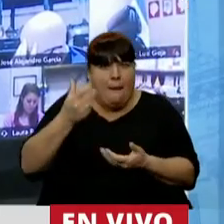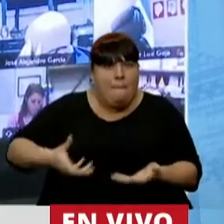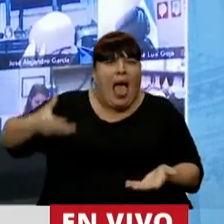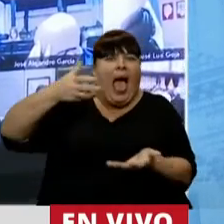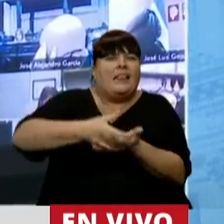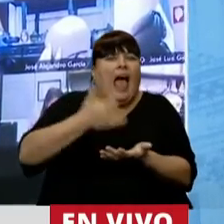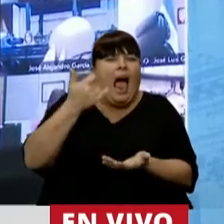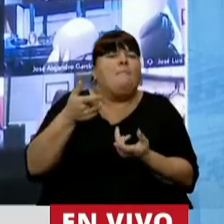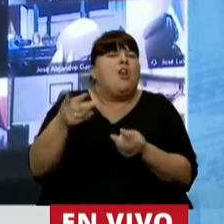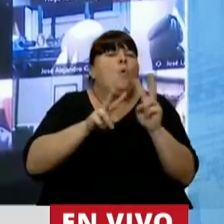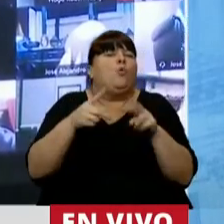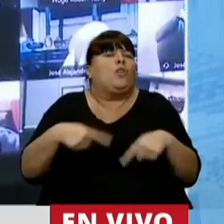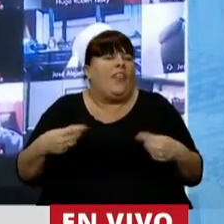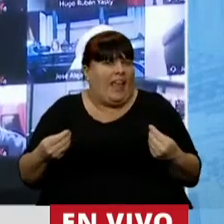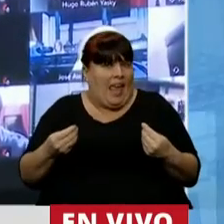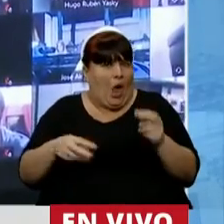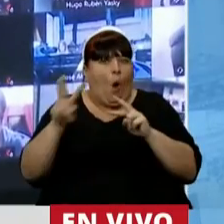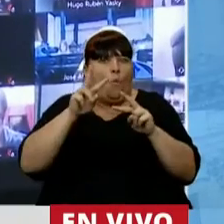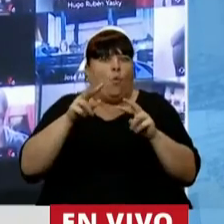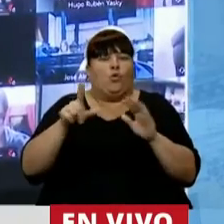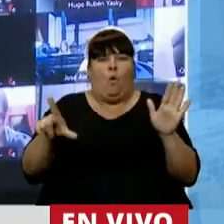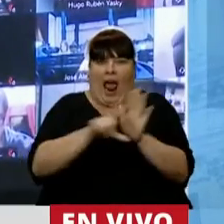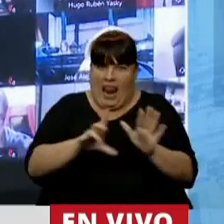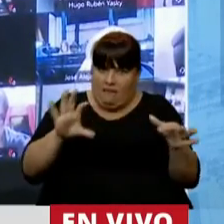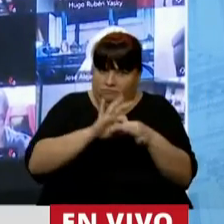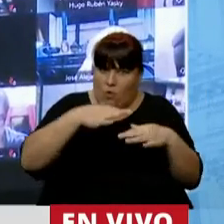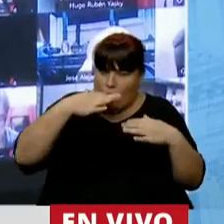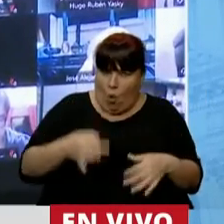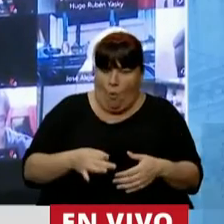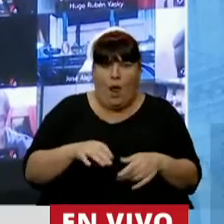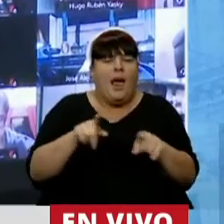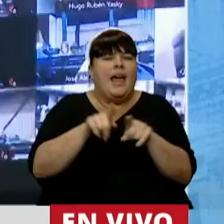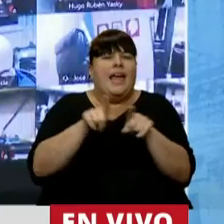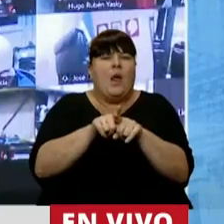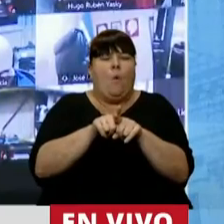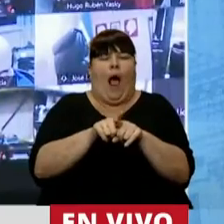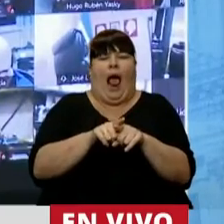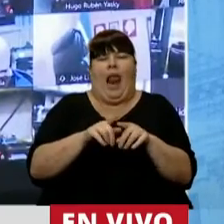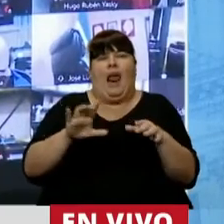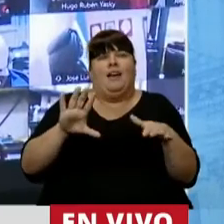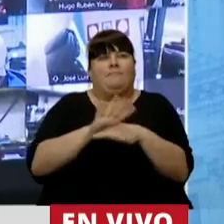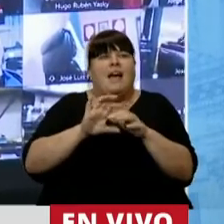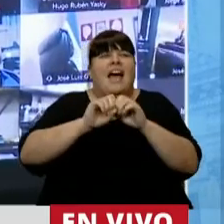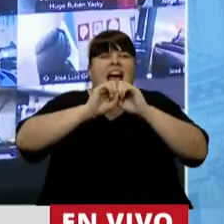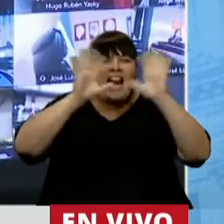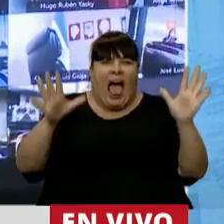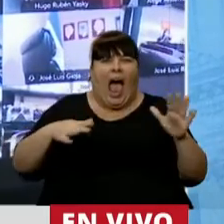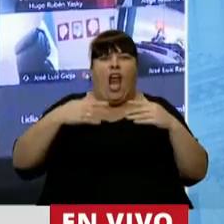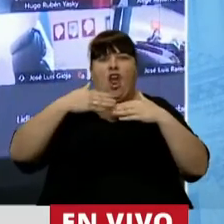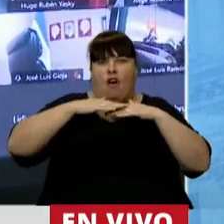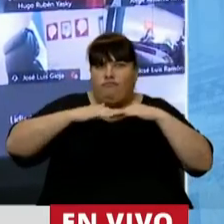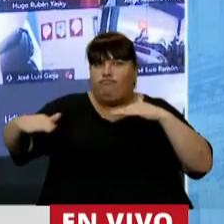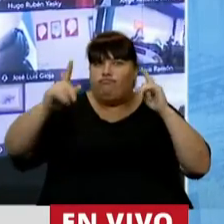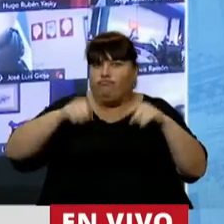capital para invertir? Buscan estabilidad jurídica, que es lo mismo que decir reglas de juego claras y estables.